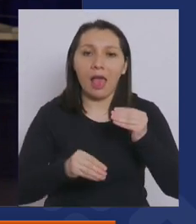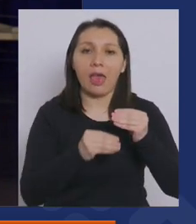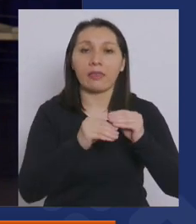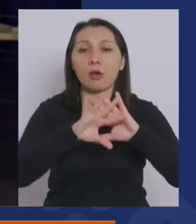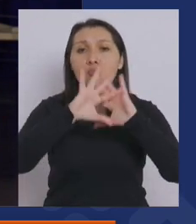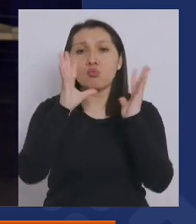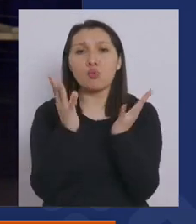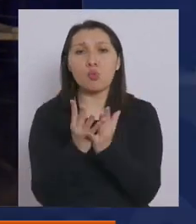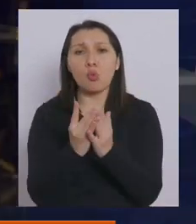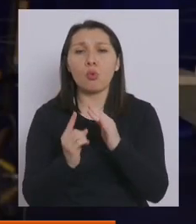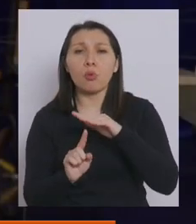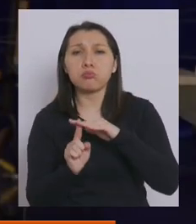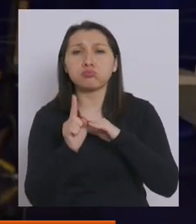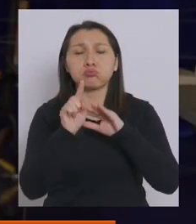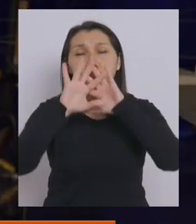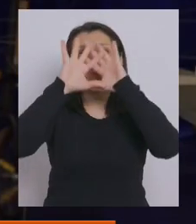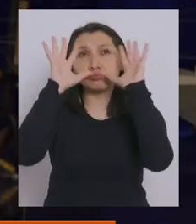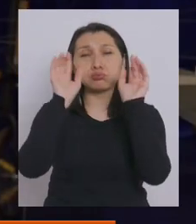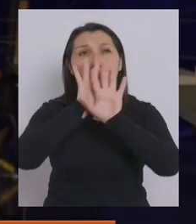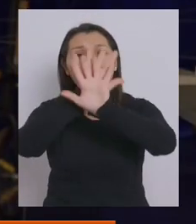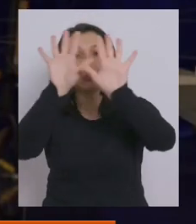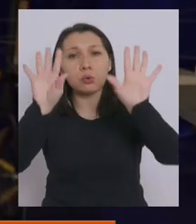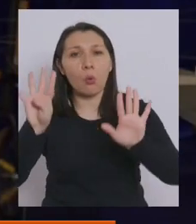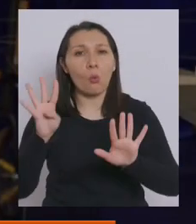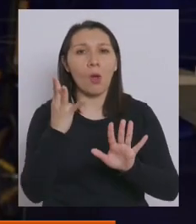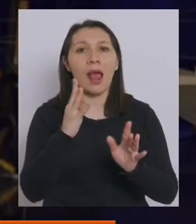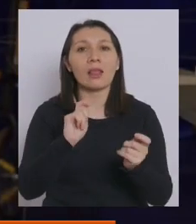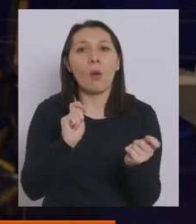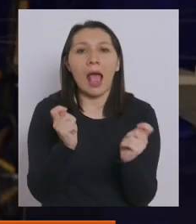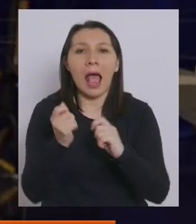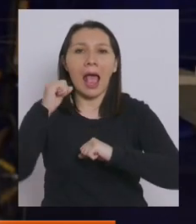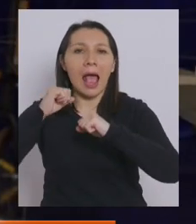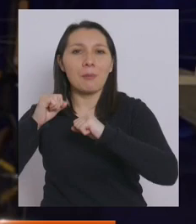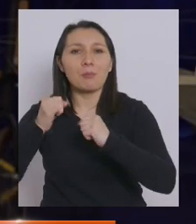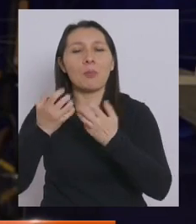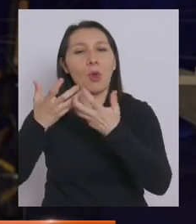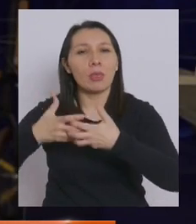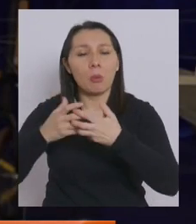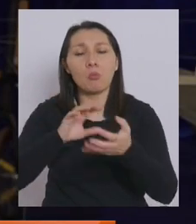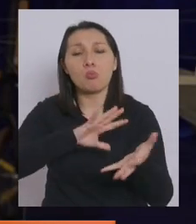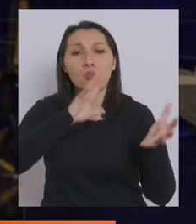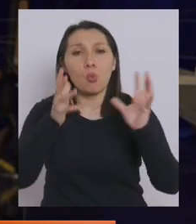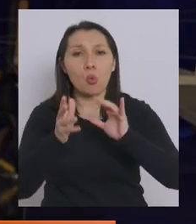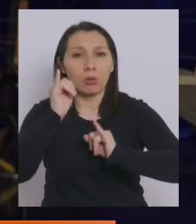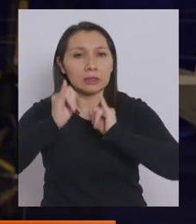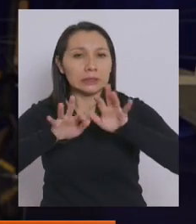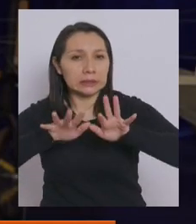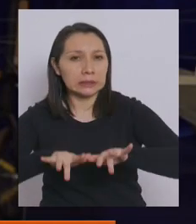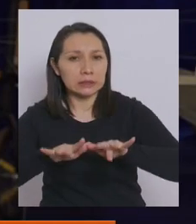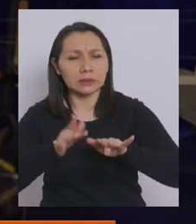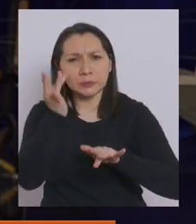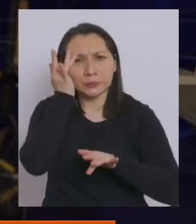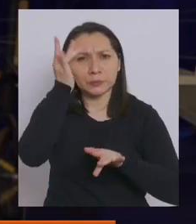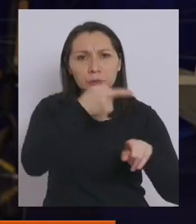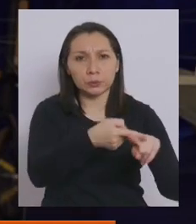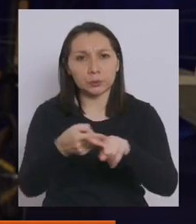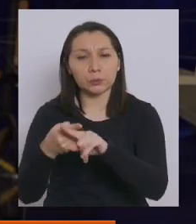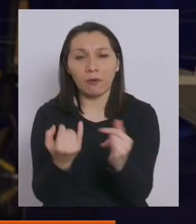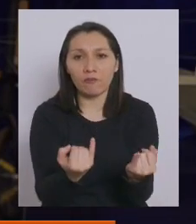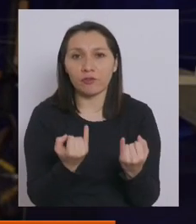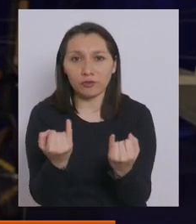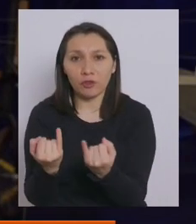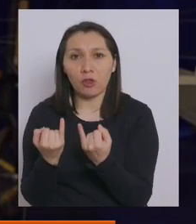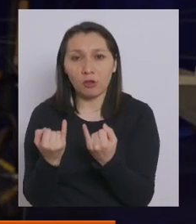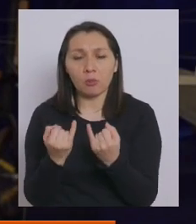al mundo del espacio, a la Cuarta Revolución Industrial, al mundo digital, a la sociedad del conocimiento y la información,